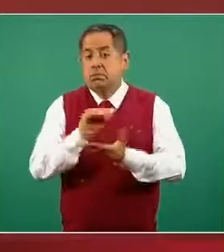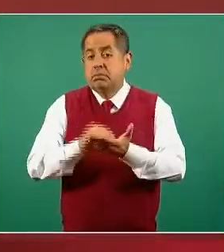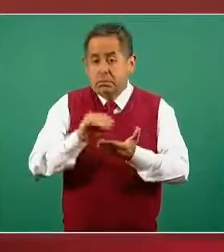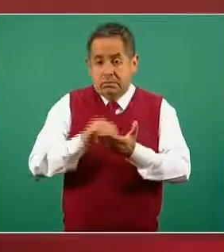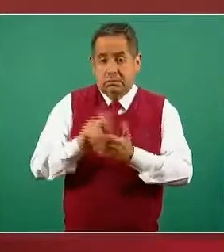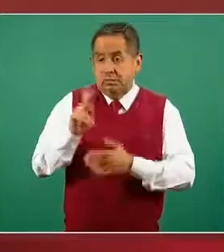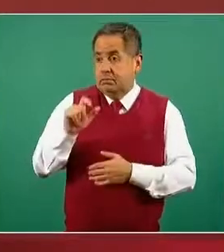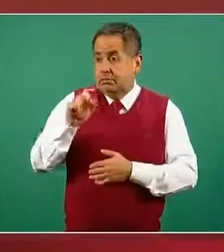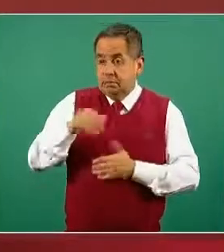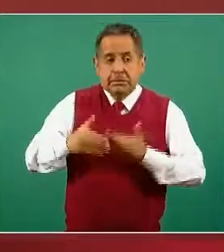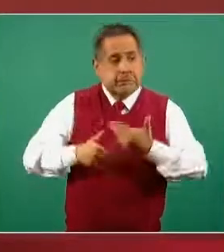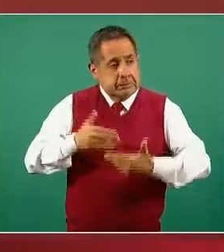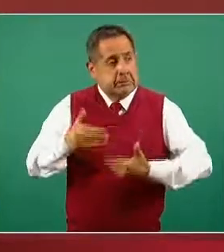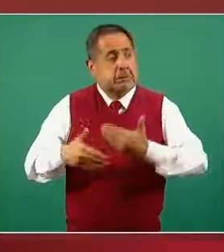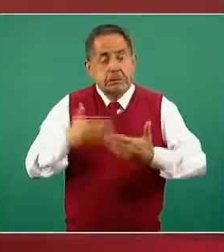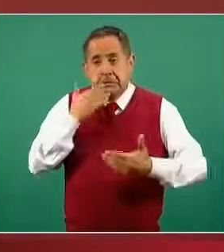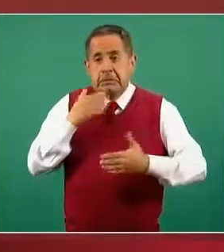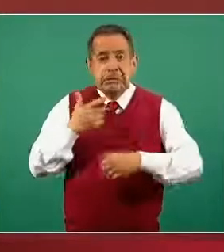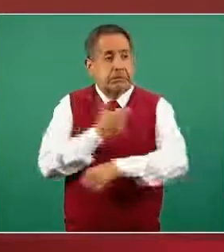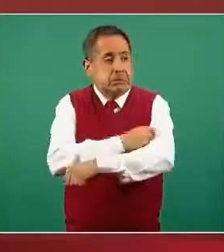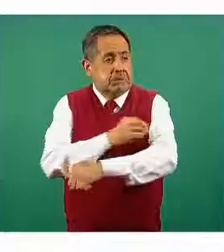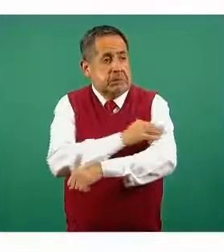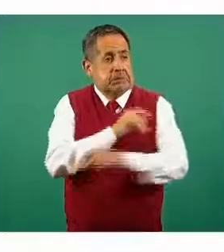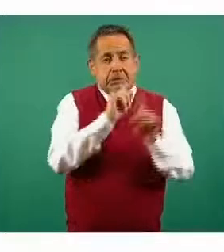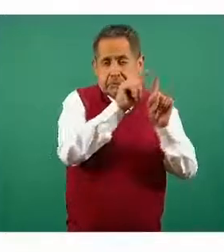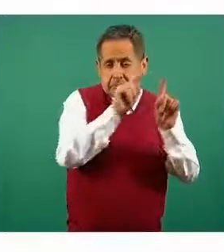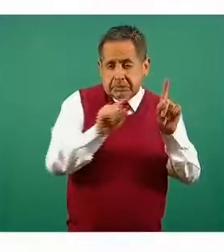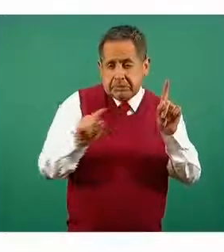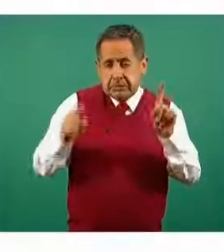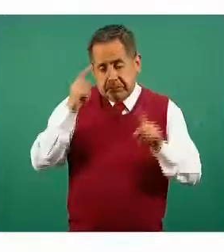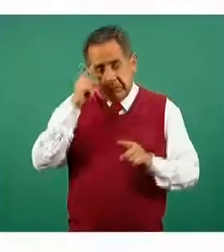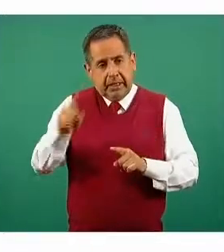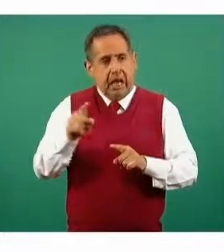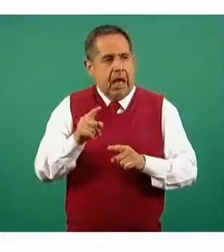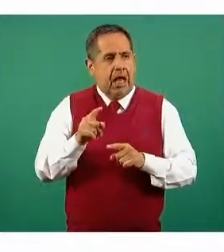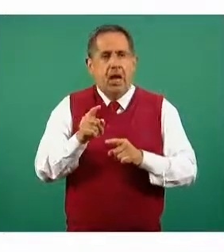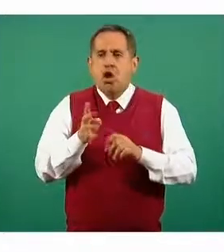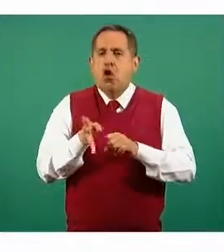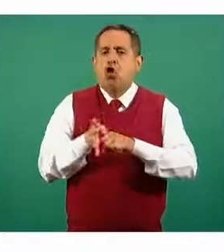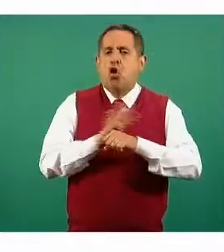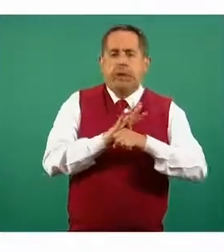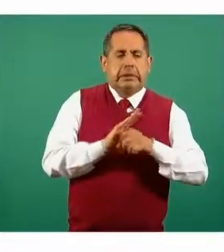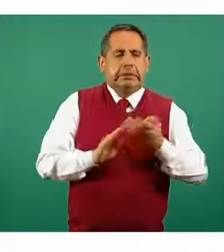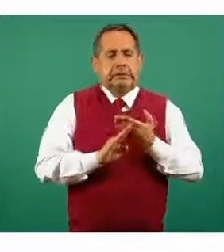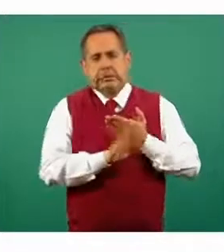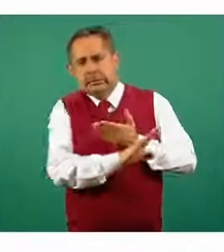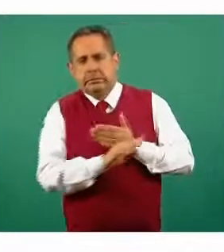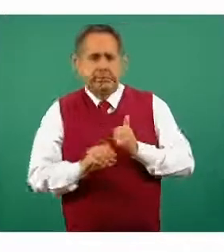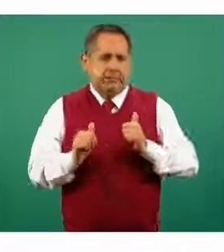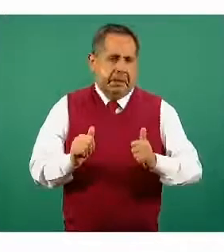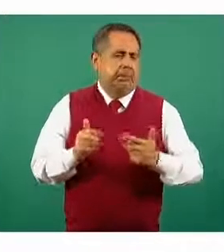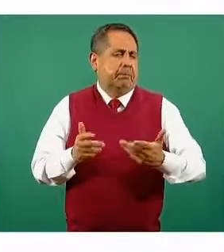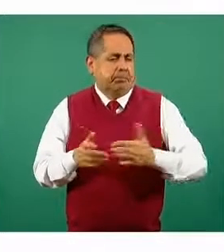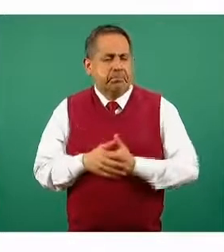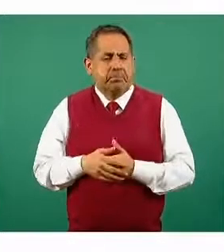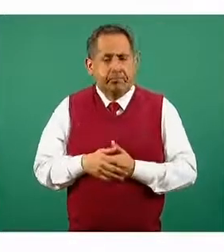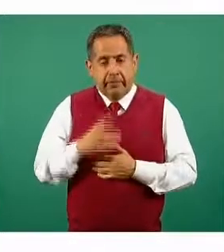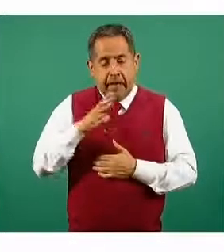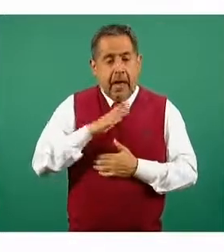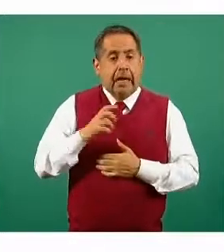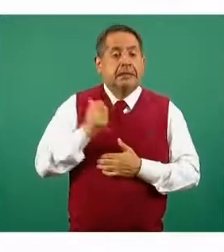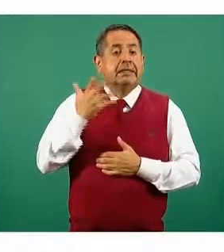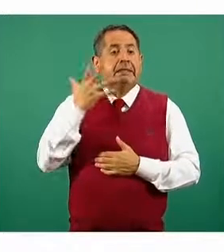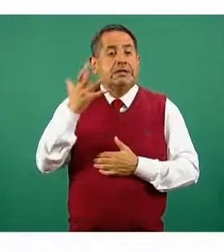Vacunación contra el Virus SARS-CoV-2 para prevenir COVID-19. Recordar que la estrategia tiene cinco fases